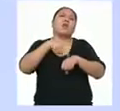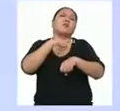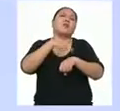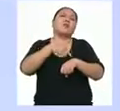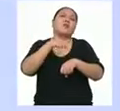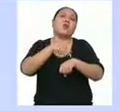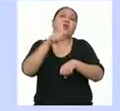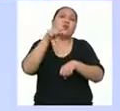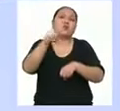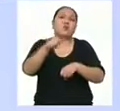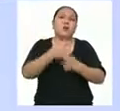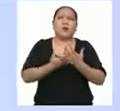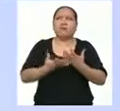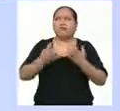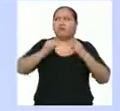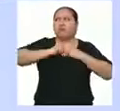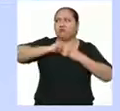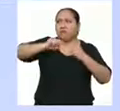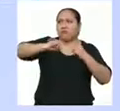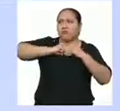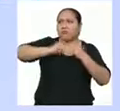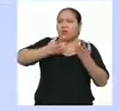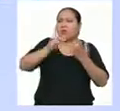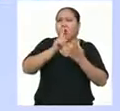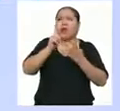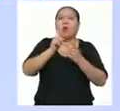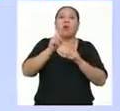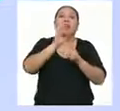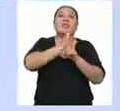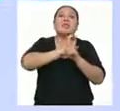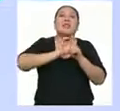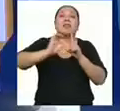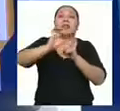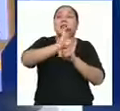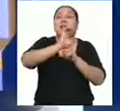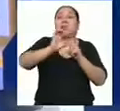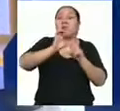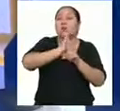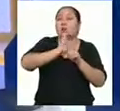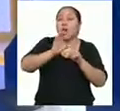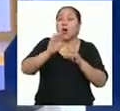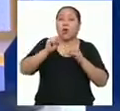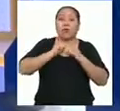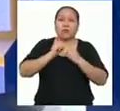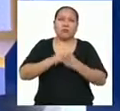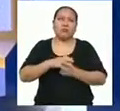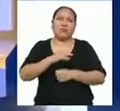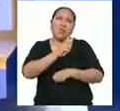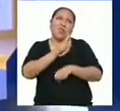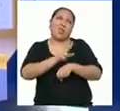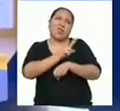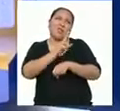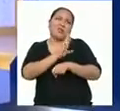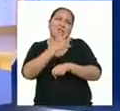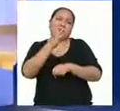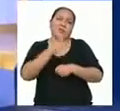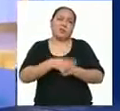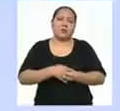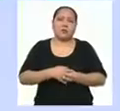dedica al día a realizar alguna actividad cultural o recreativa? Tres horas, más o menos.